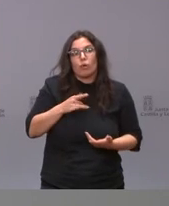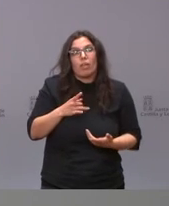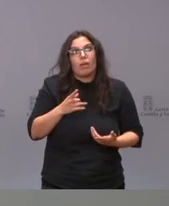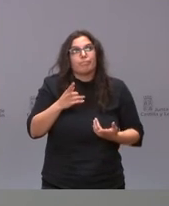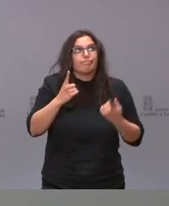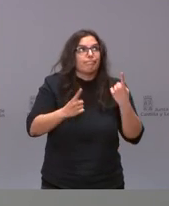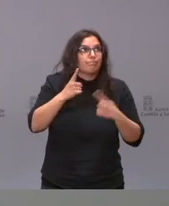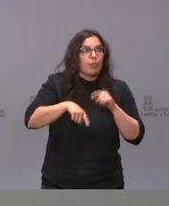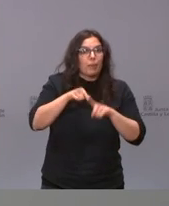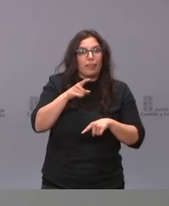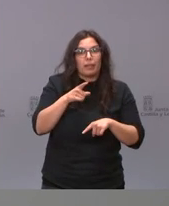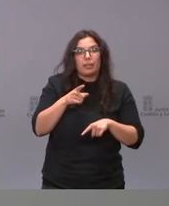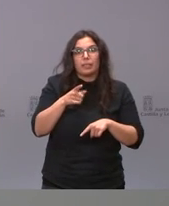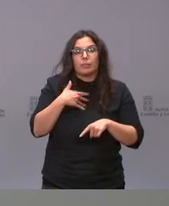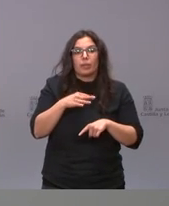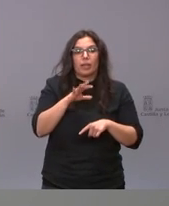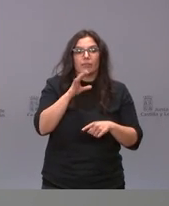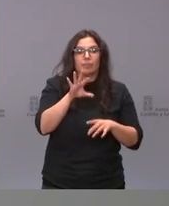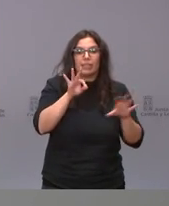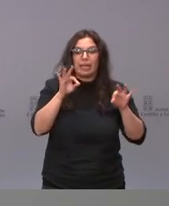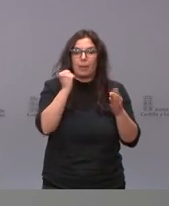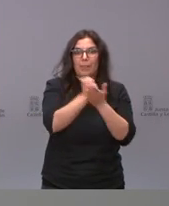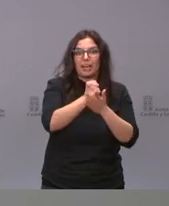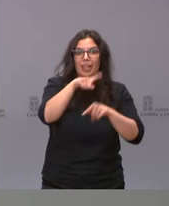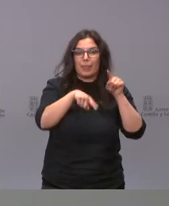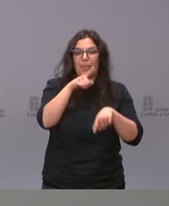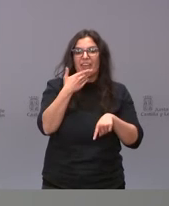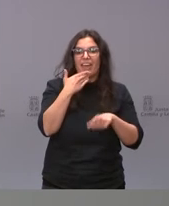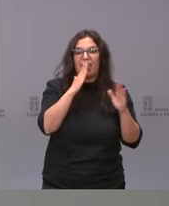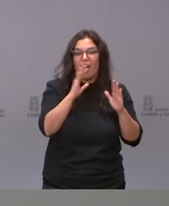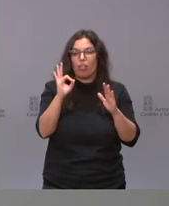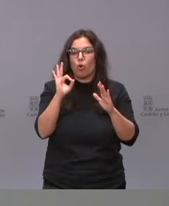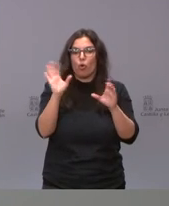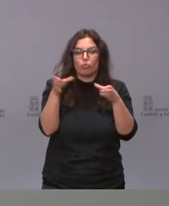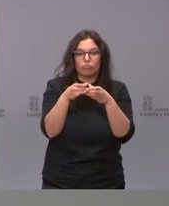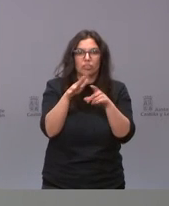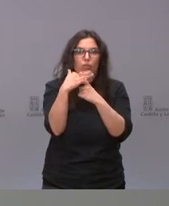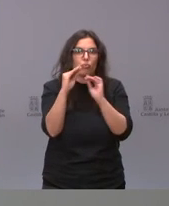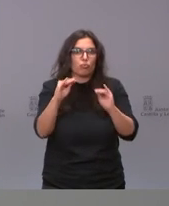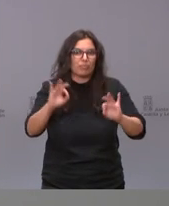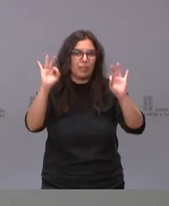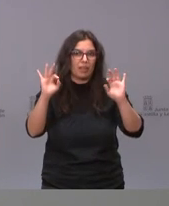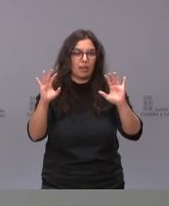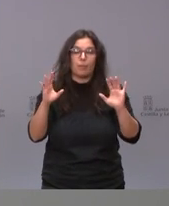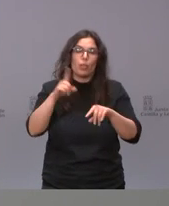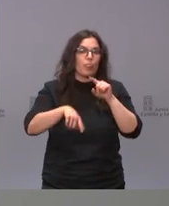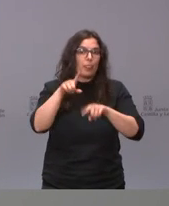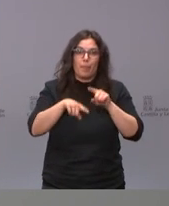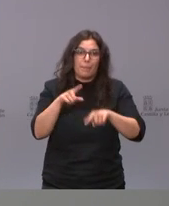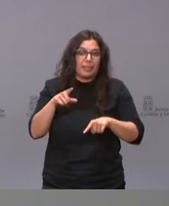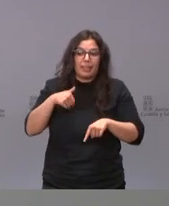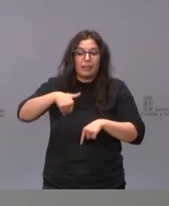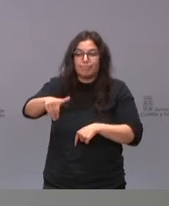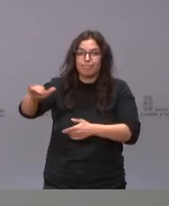momento determinado utilizamos unas determinadas vacunas en poblaciones definidas pero esto va a depender mucho de lo que nos va